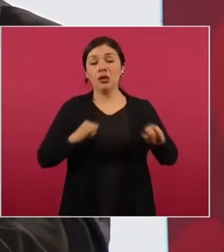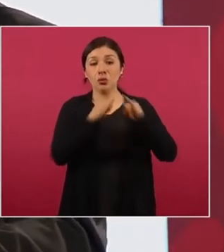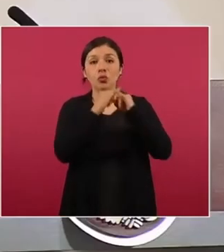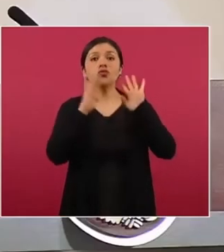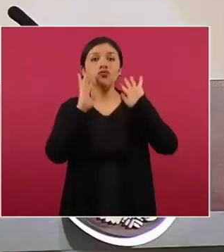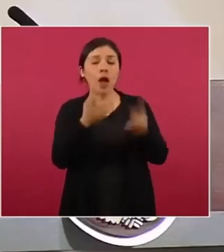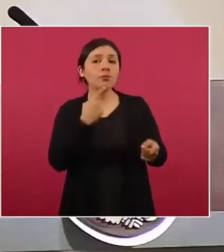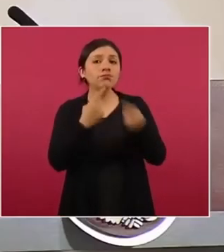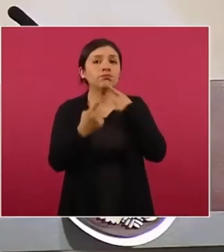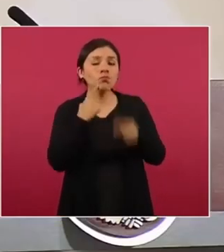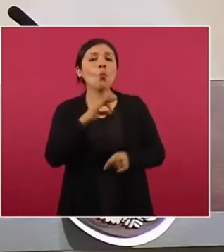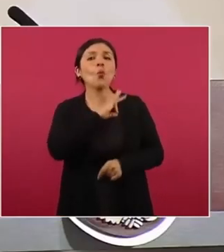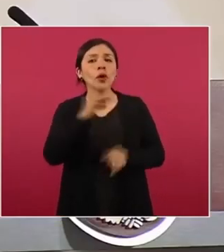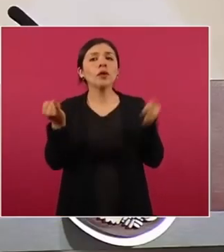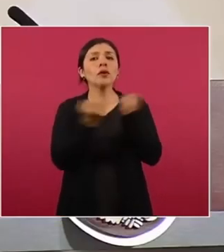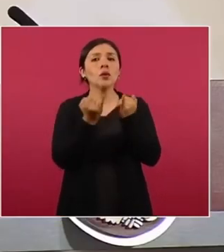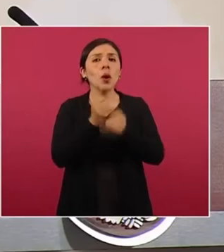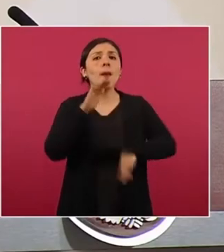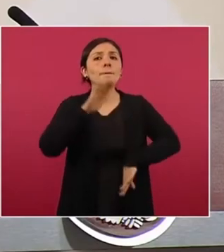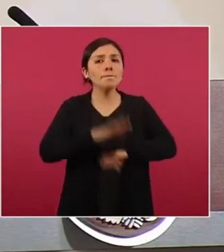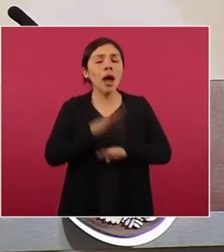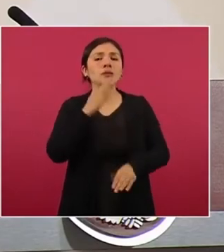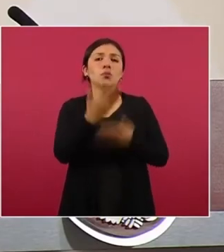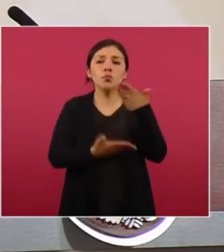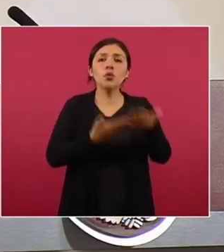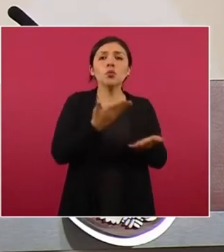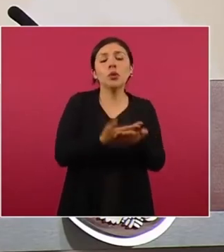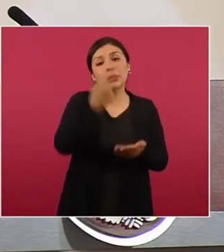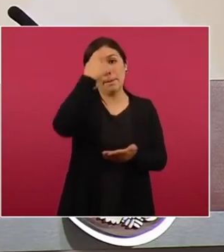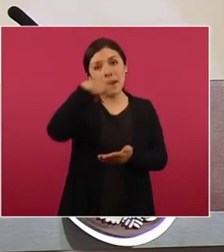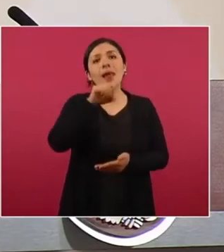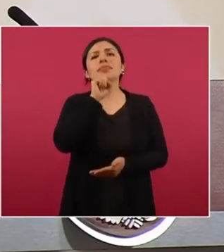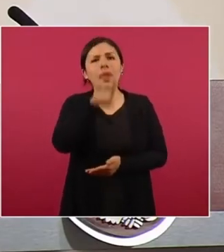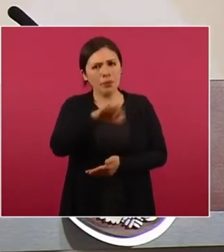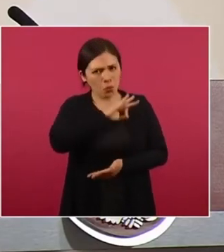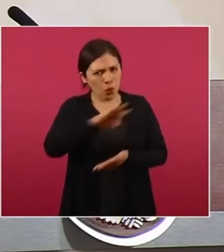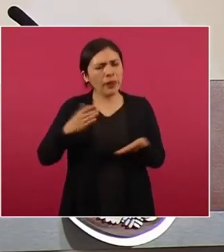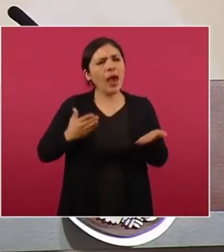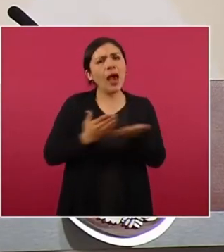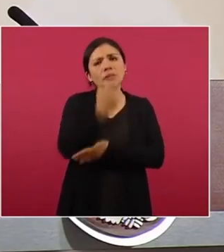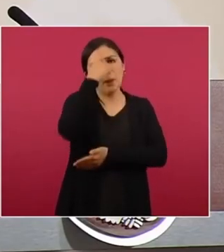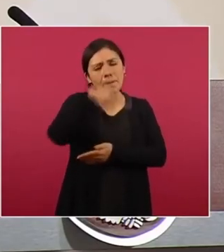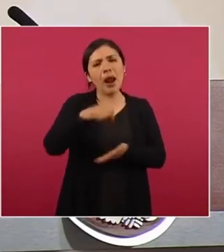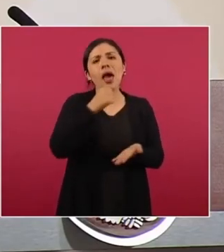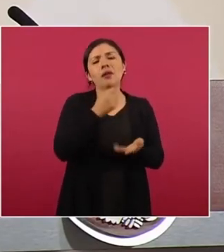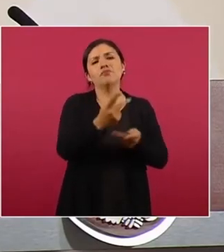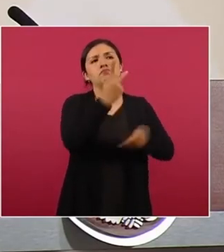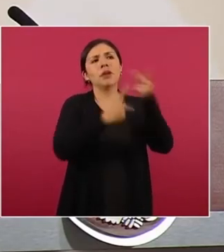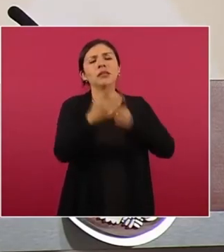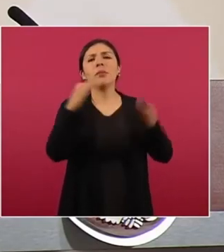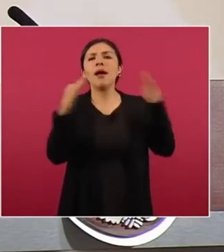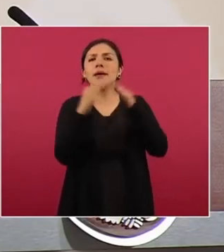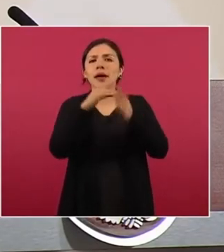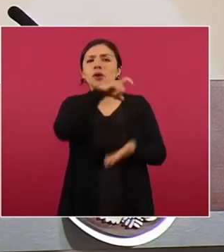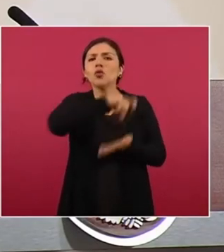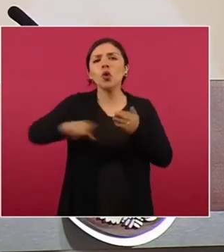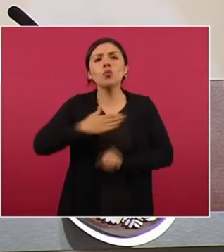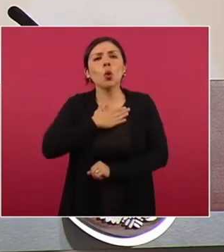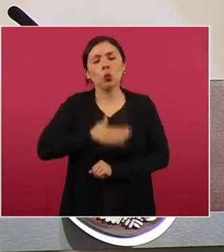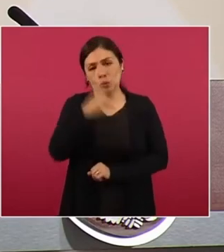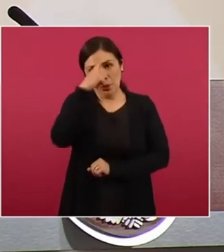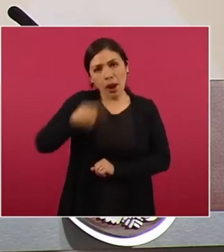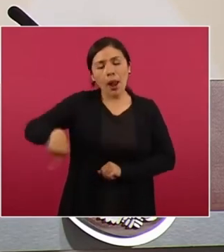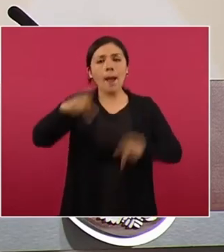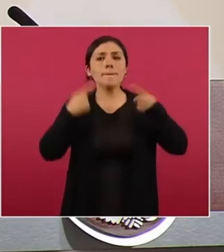se va a ampliar, se va a hacer una propuesta para que también se acceda a créditos para vivienda digna para los trabajadores